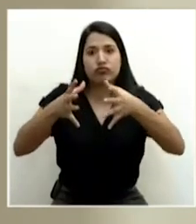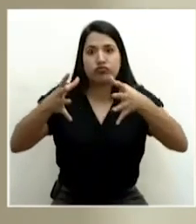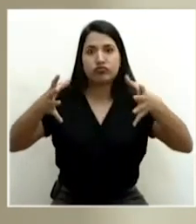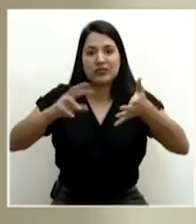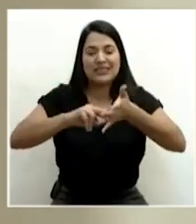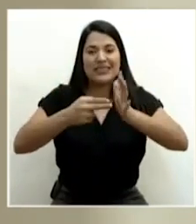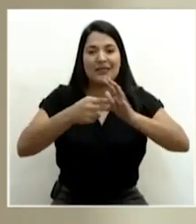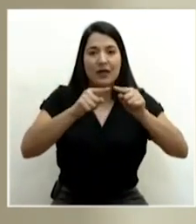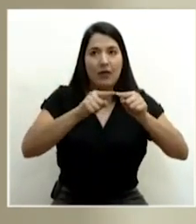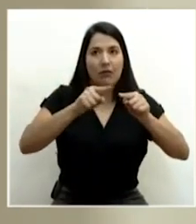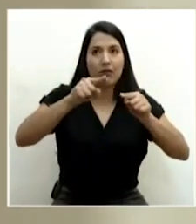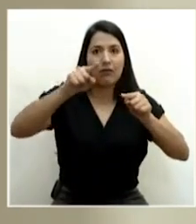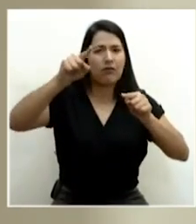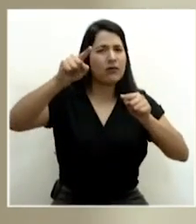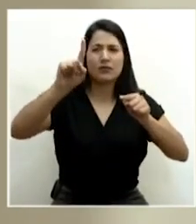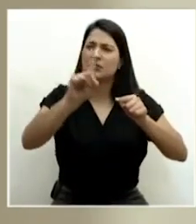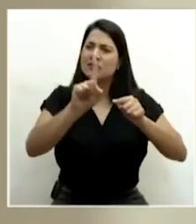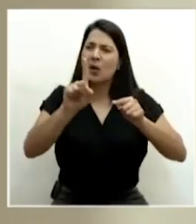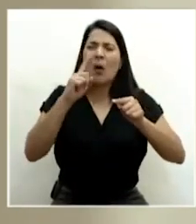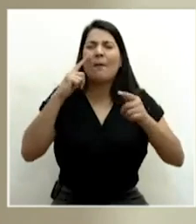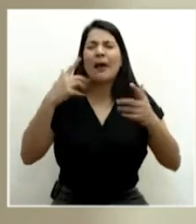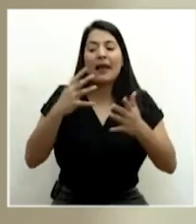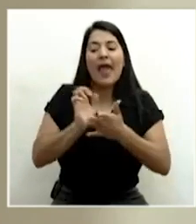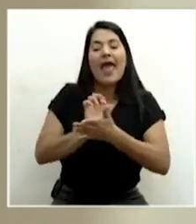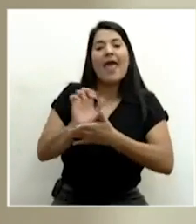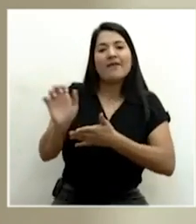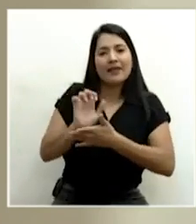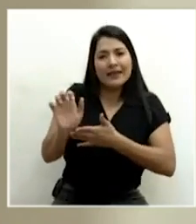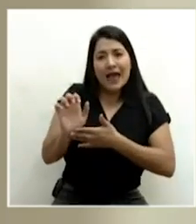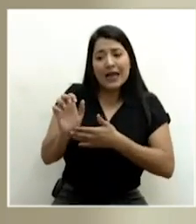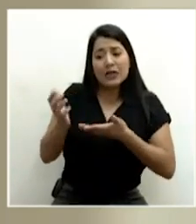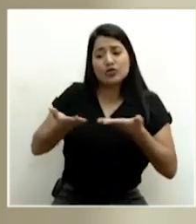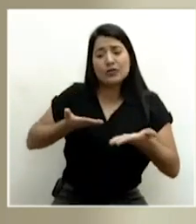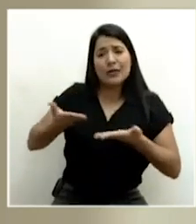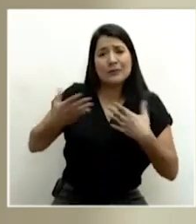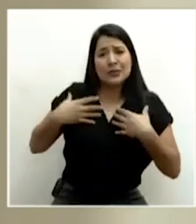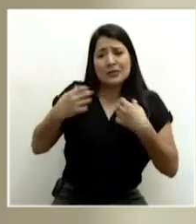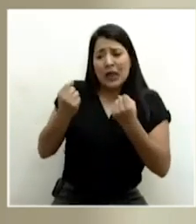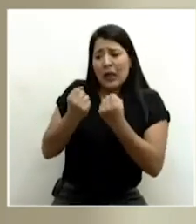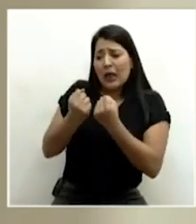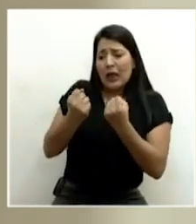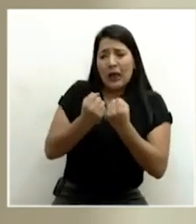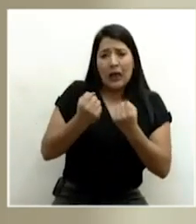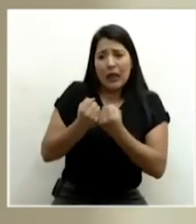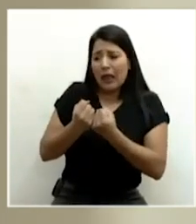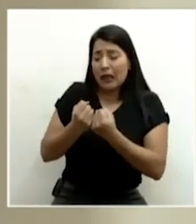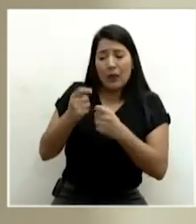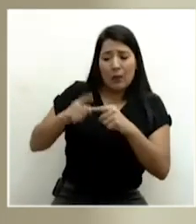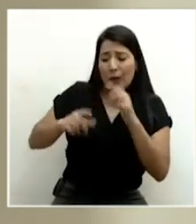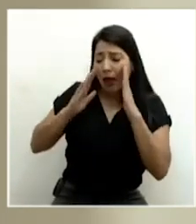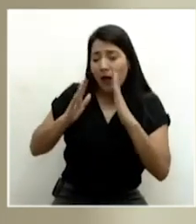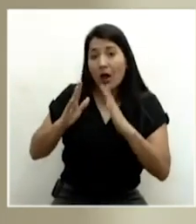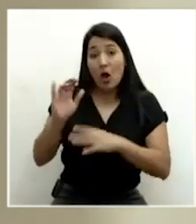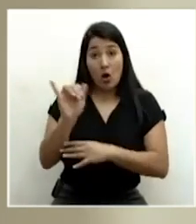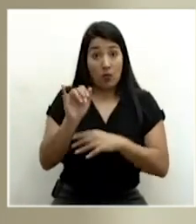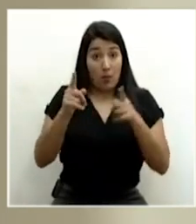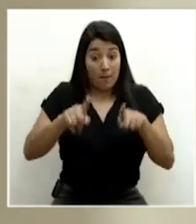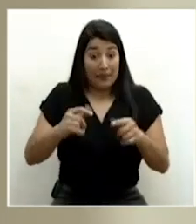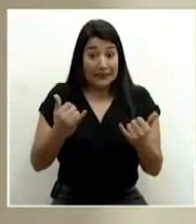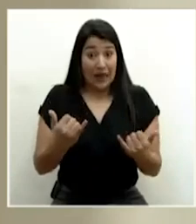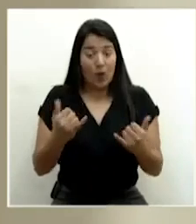saturemos los servicios de salud como está sucediendo en muchos otros países del mundo hoy en día.